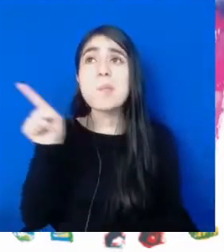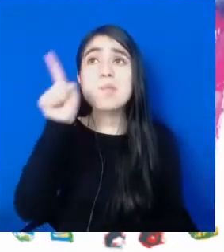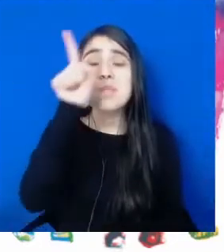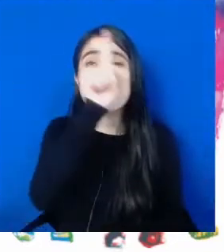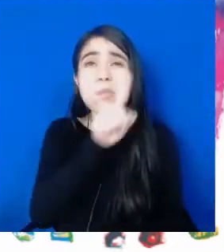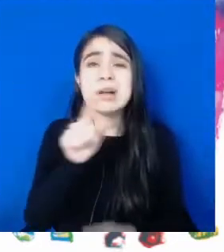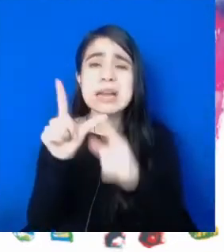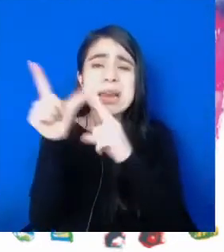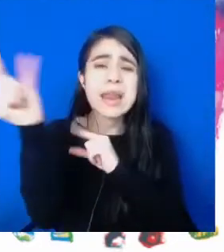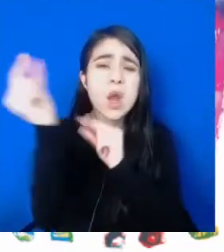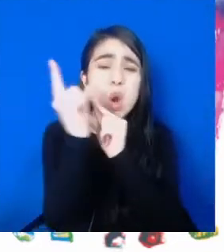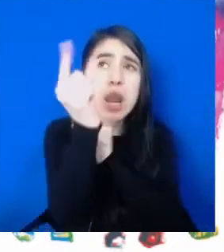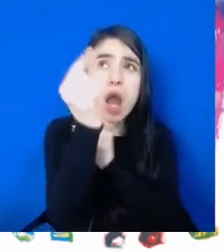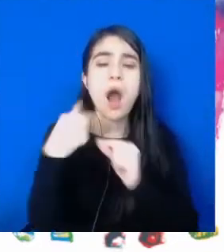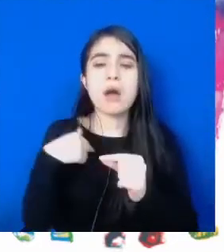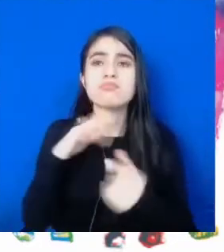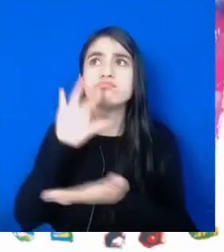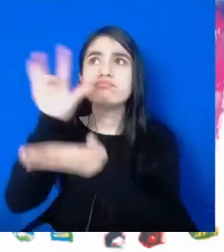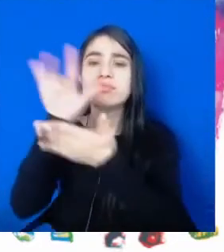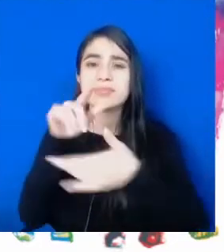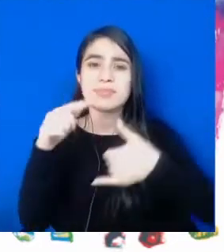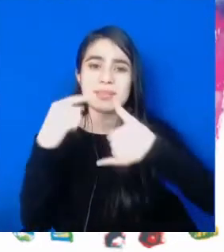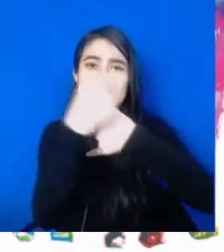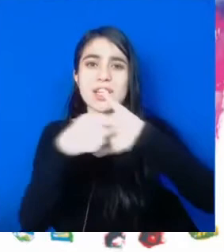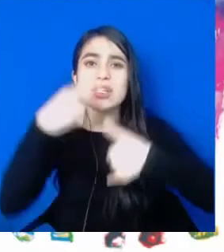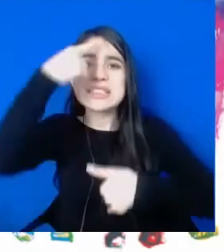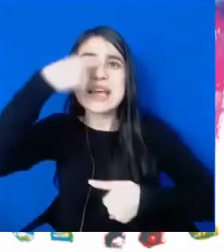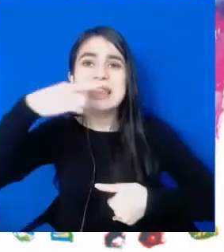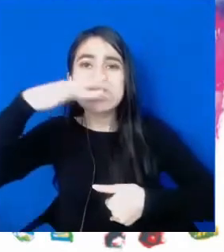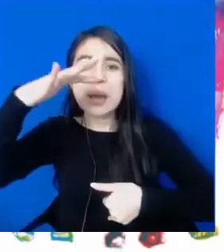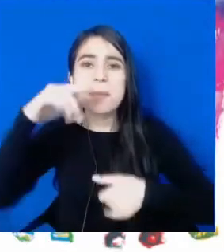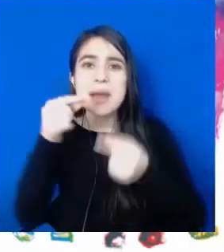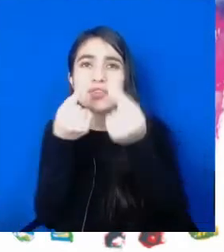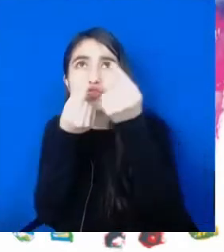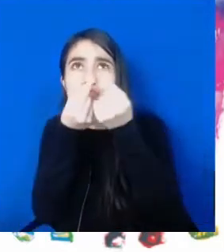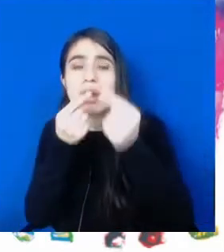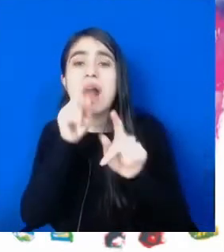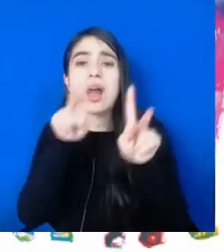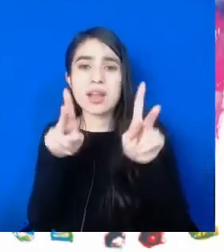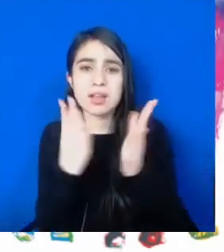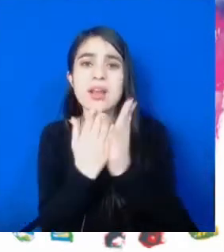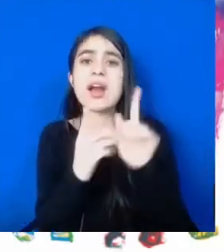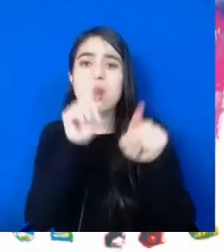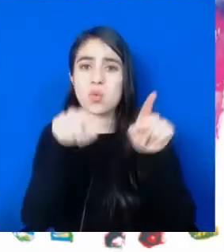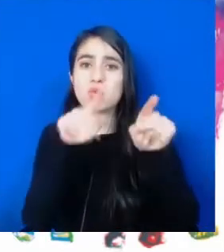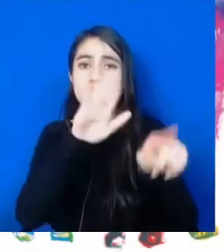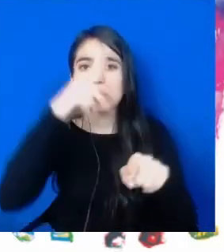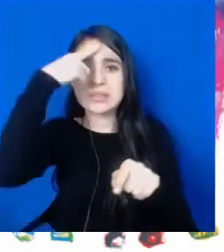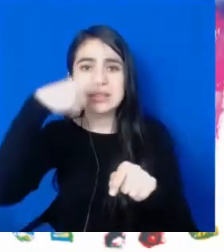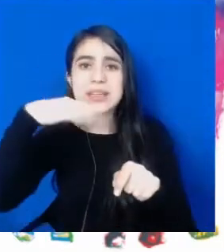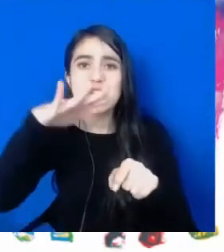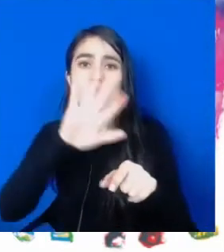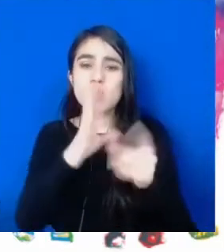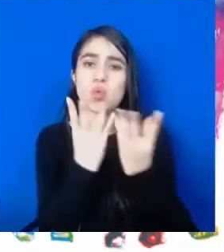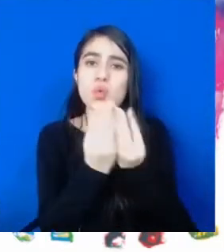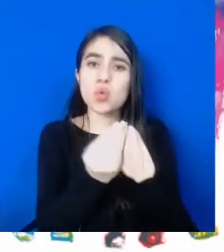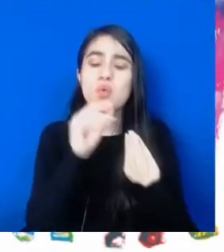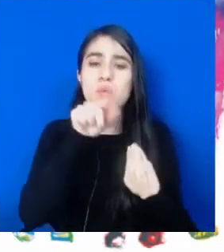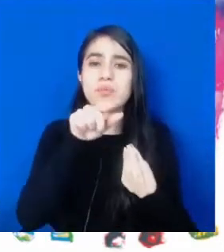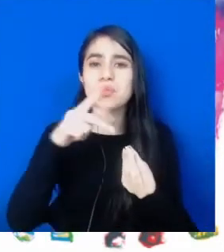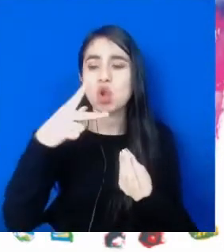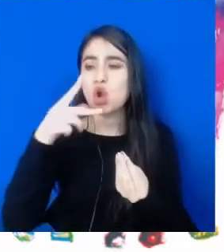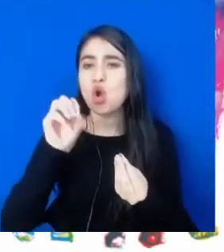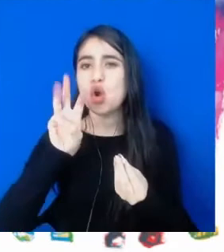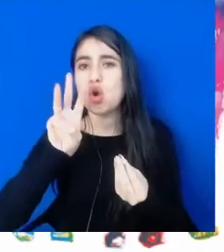a los sitios más apartados sobre la Sierra Nevada de Santa Marta, porque tenemos estudiantes del resguardo